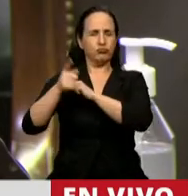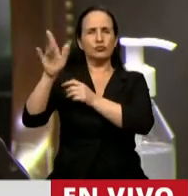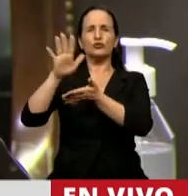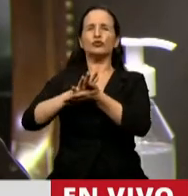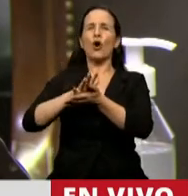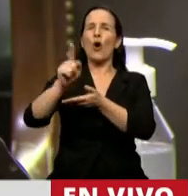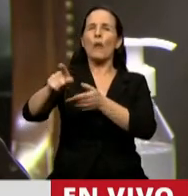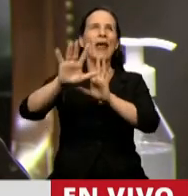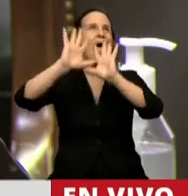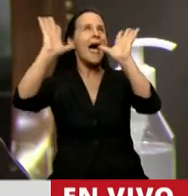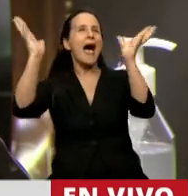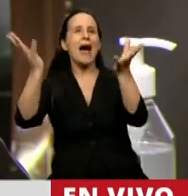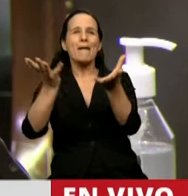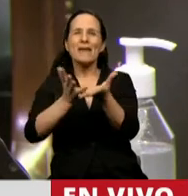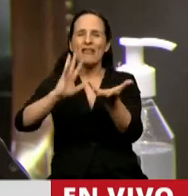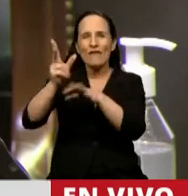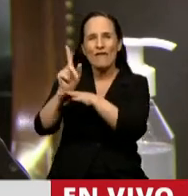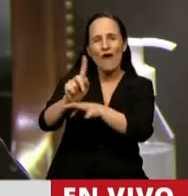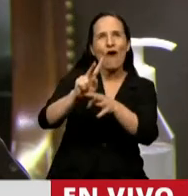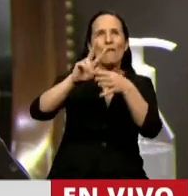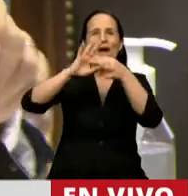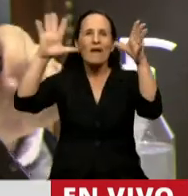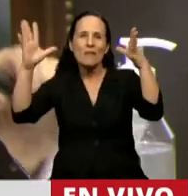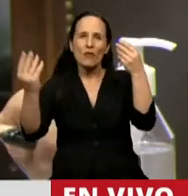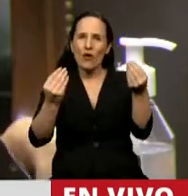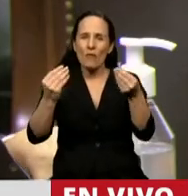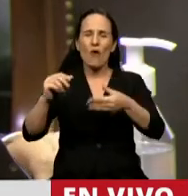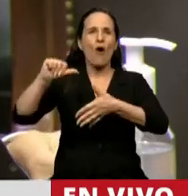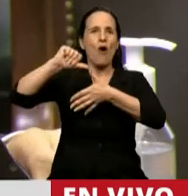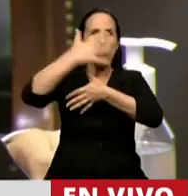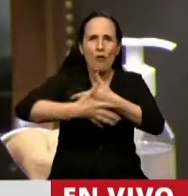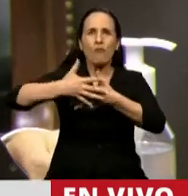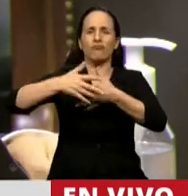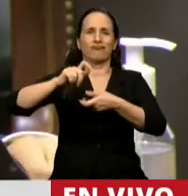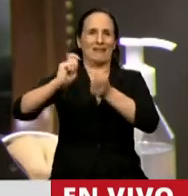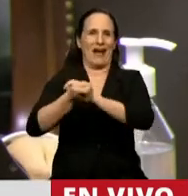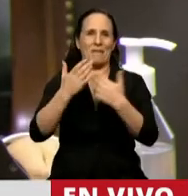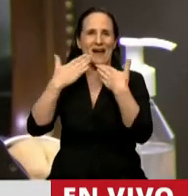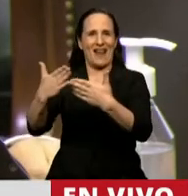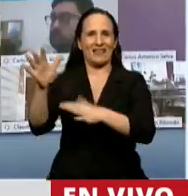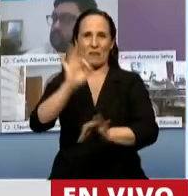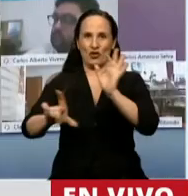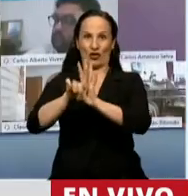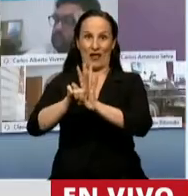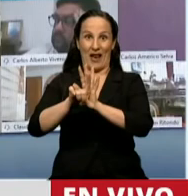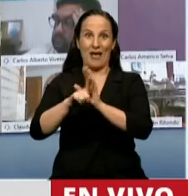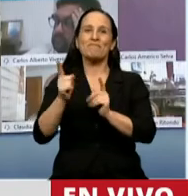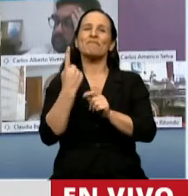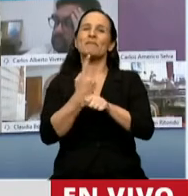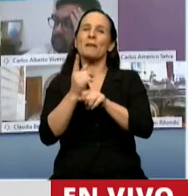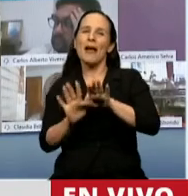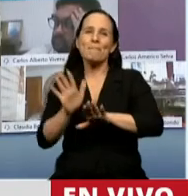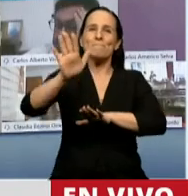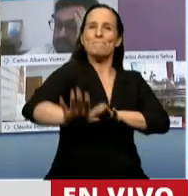ambiental se viene a establecer en América Latina a partir de este proyecto de ley. Es el primer paso que damos